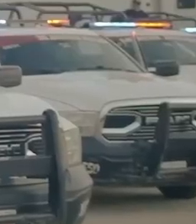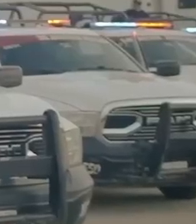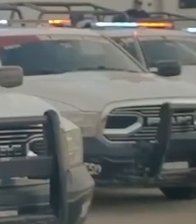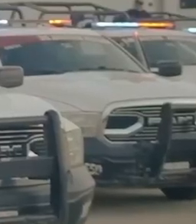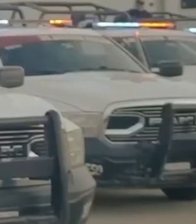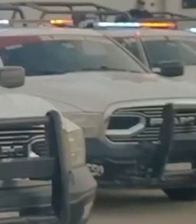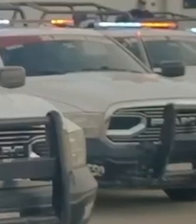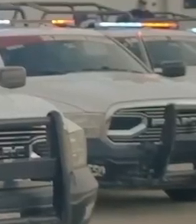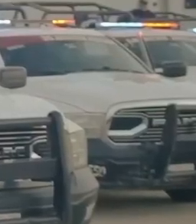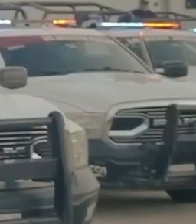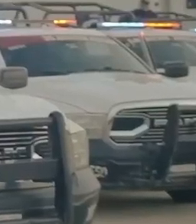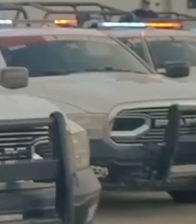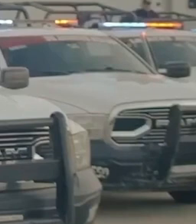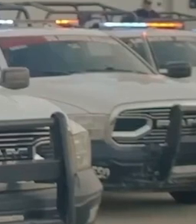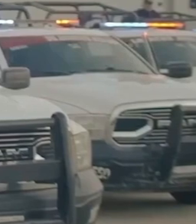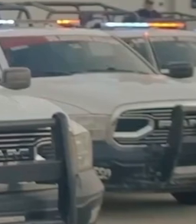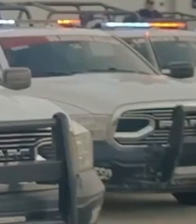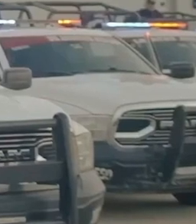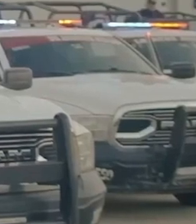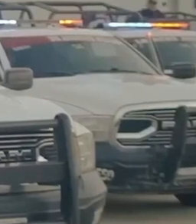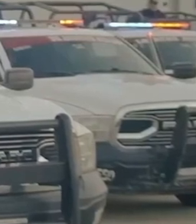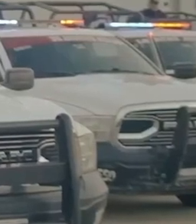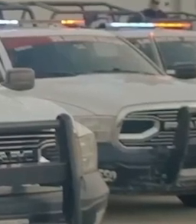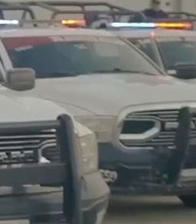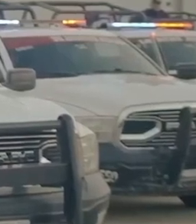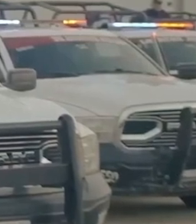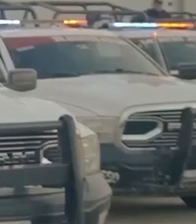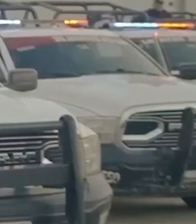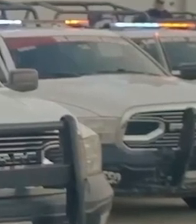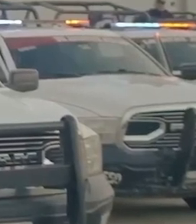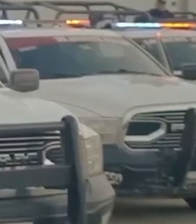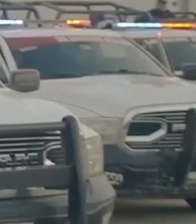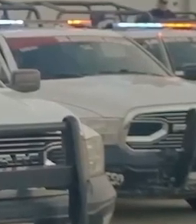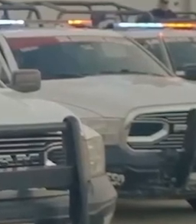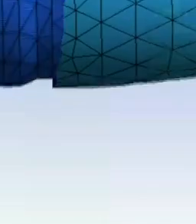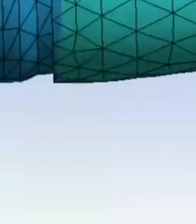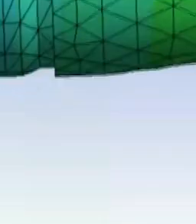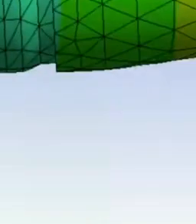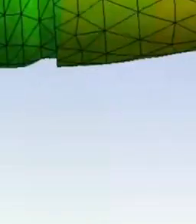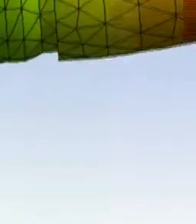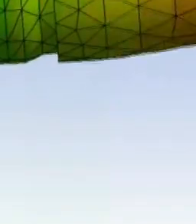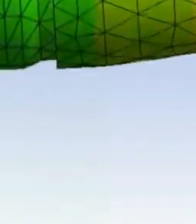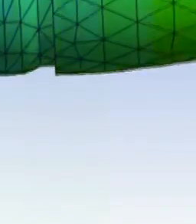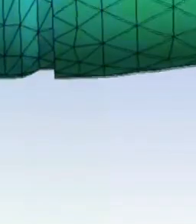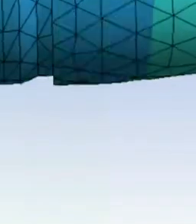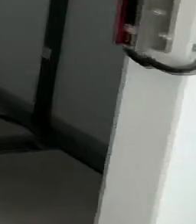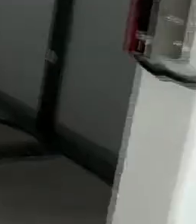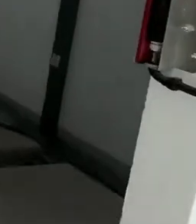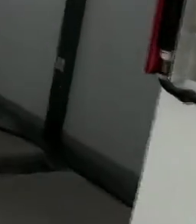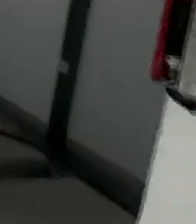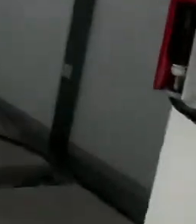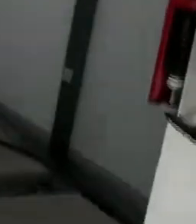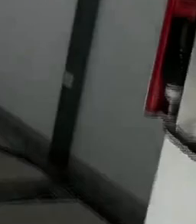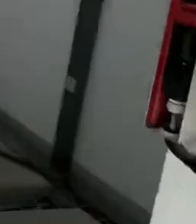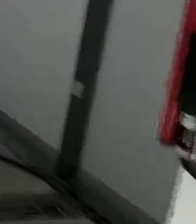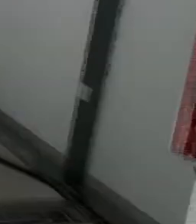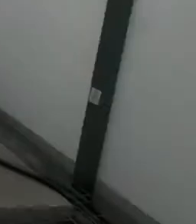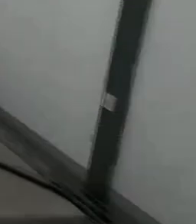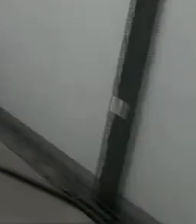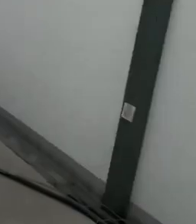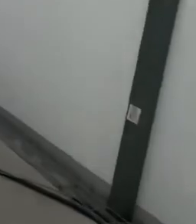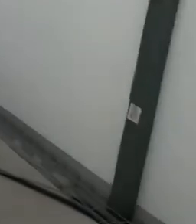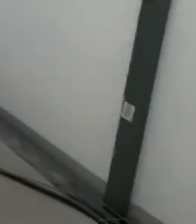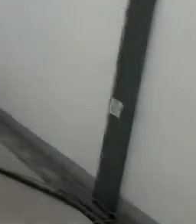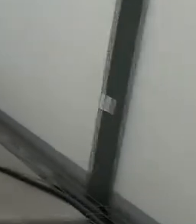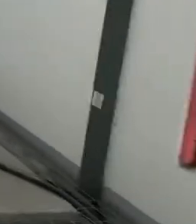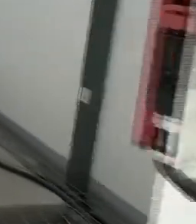las entidades federativas para su empleo en actividades de seguridad pública. La innovación tecnológica ha sido una premisa de la Dirección